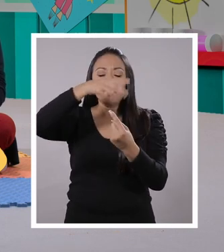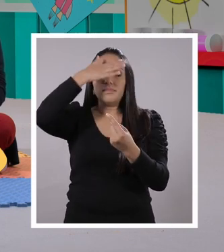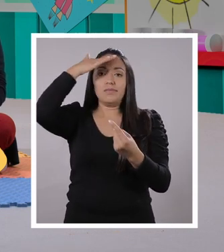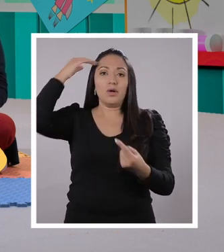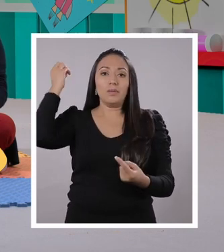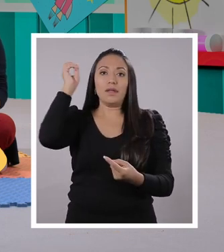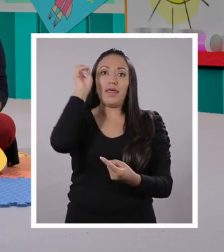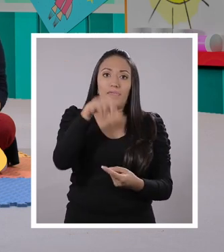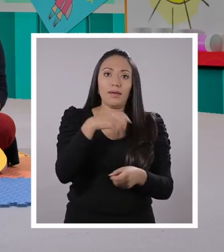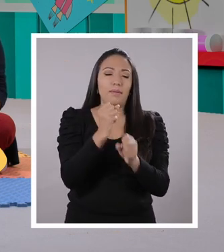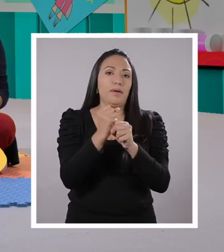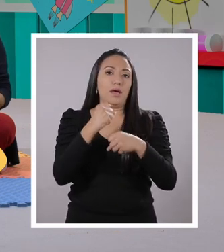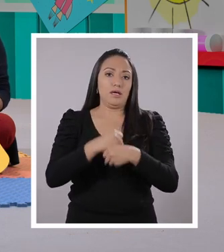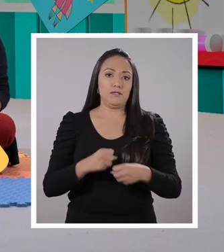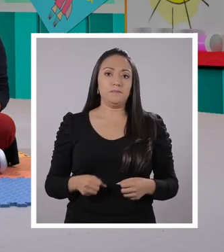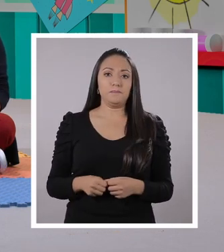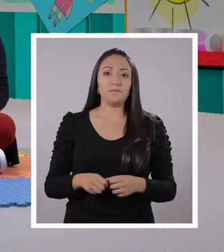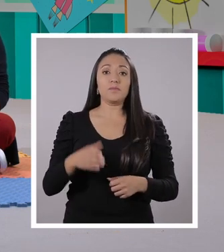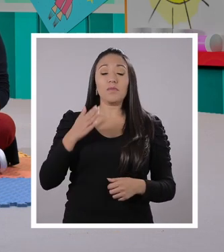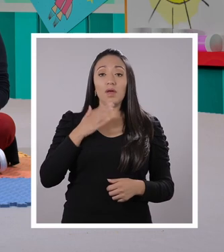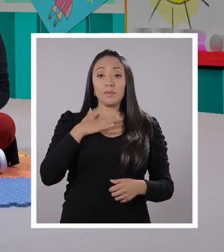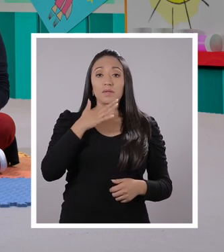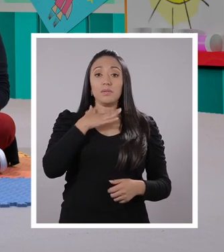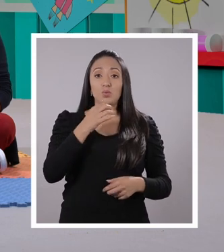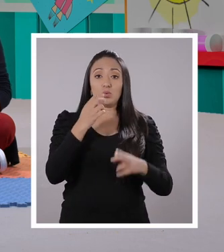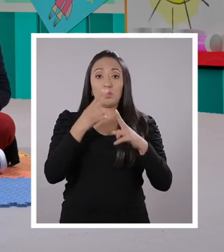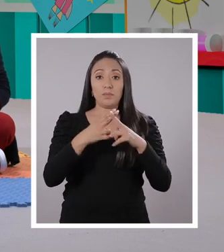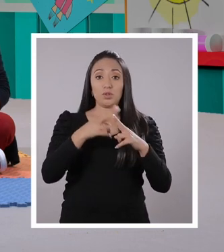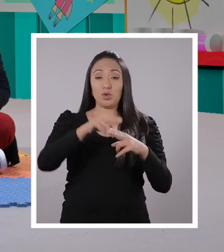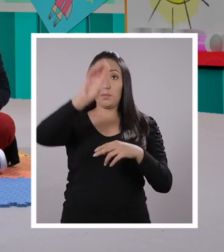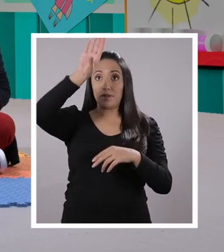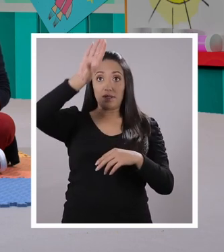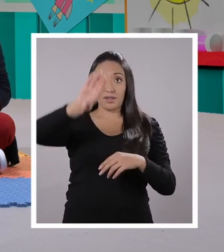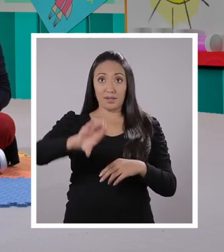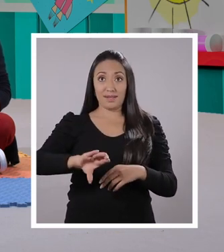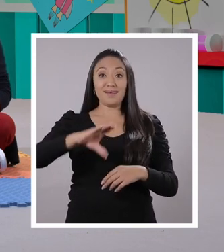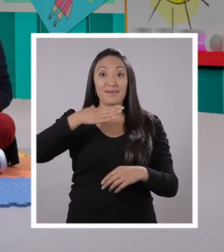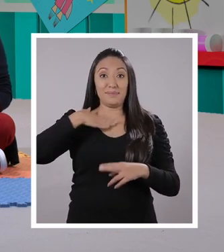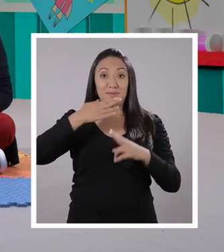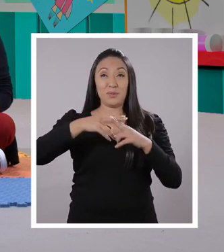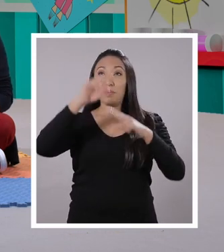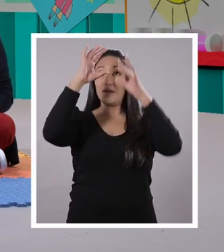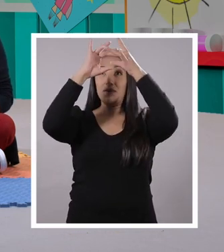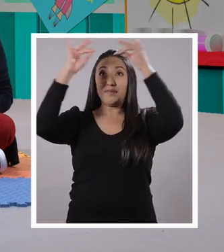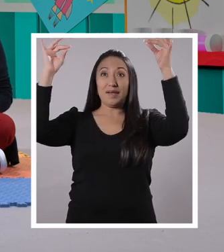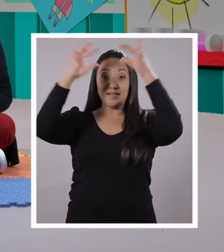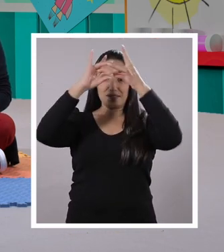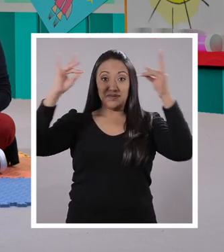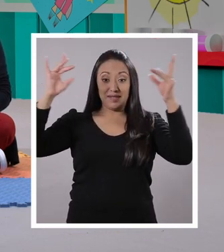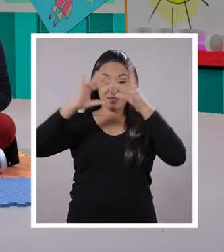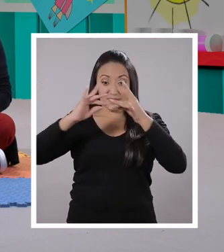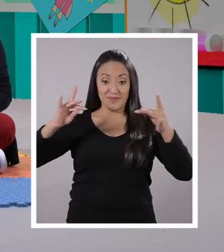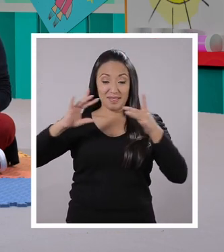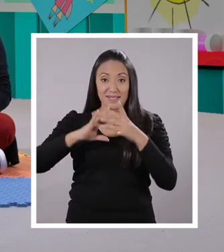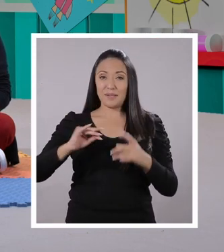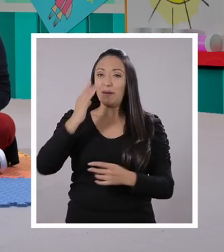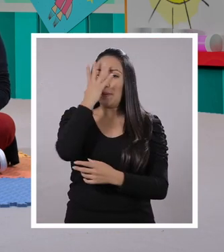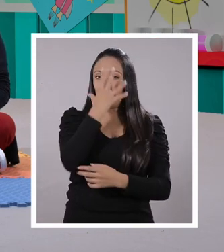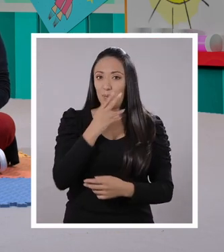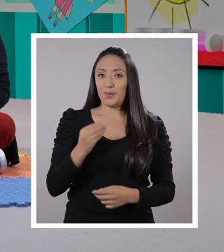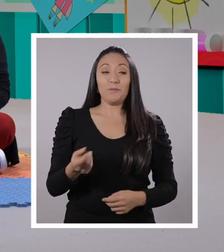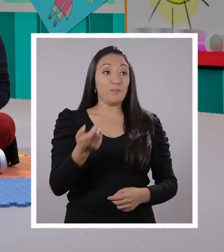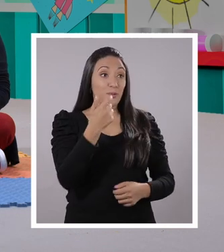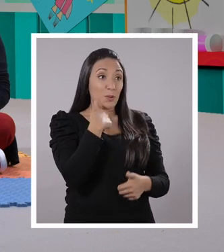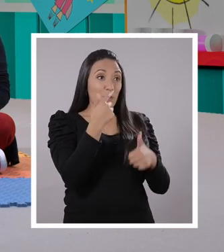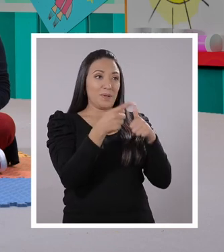olvidamos. A mí me encantó hacer el acróstico de mi nombre y ayudarte a hacer el acróstico también de tu nombre. Sí, primera vez